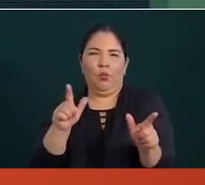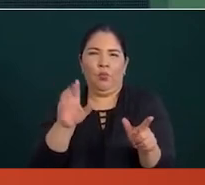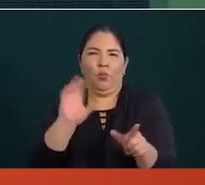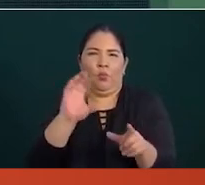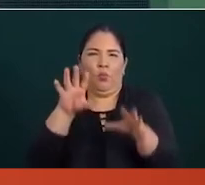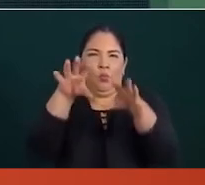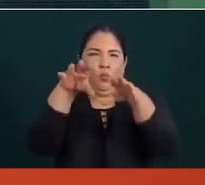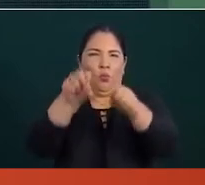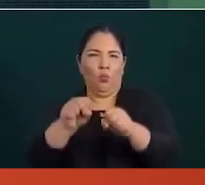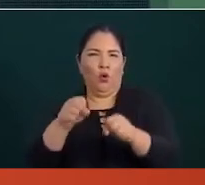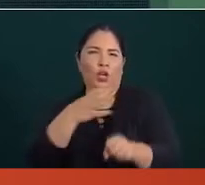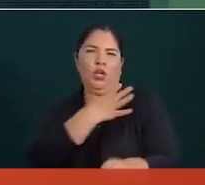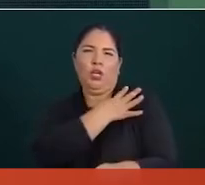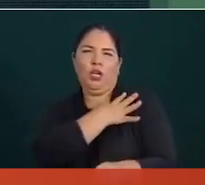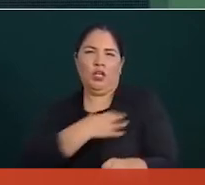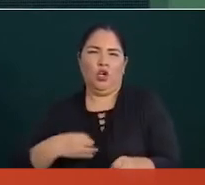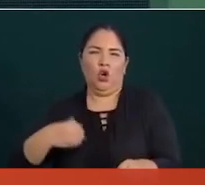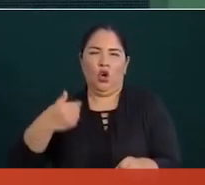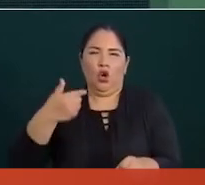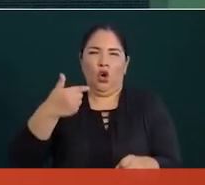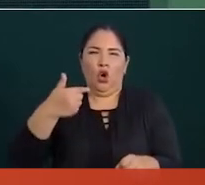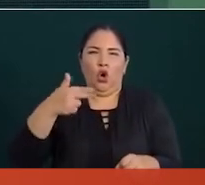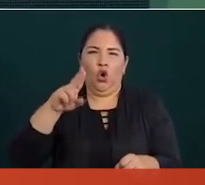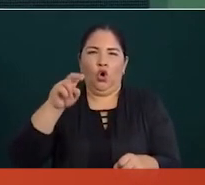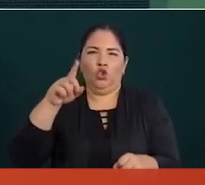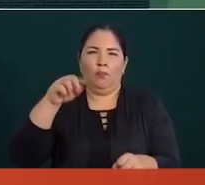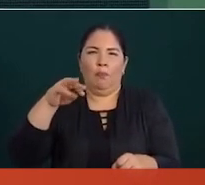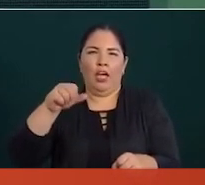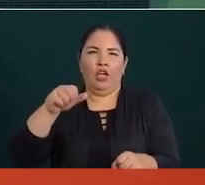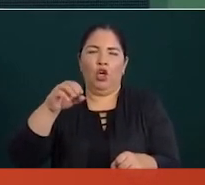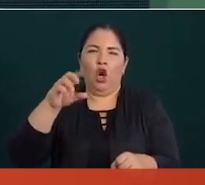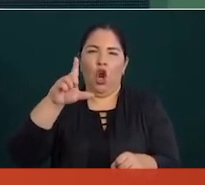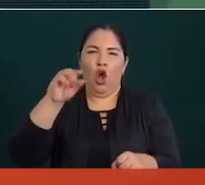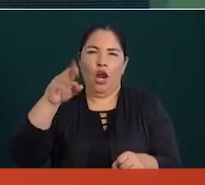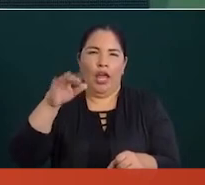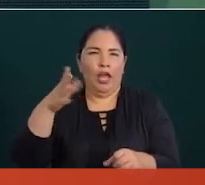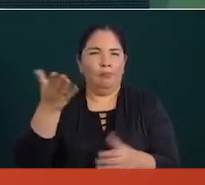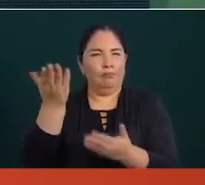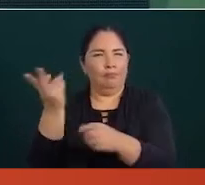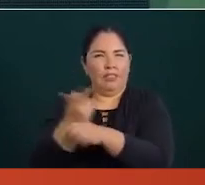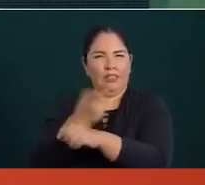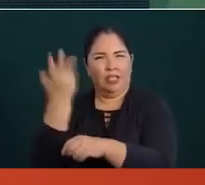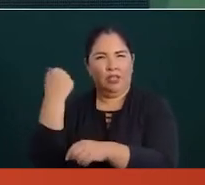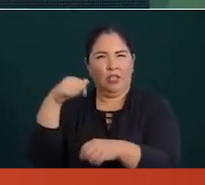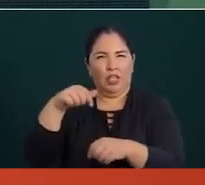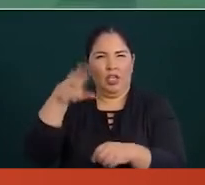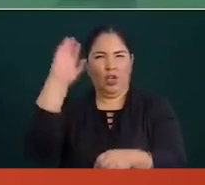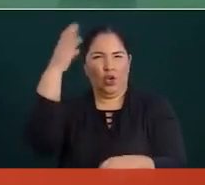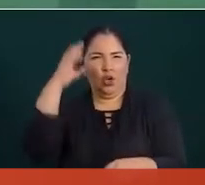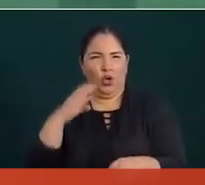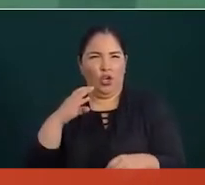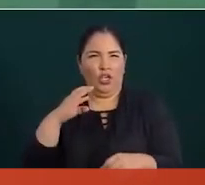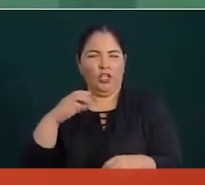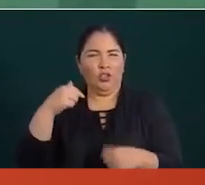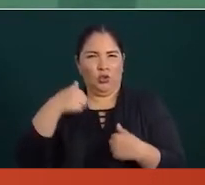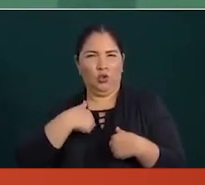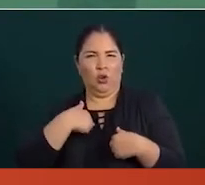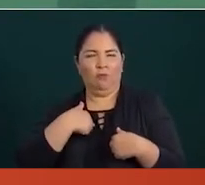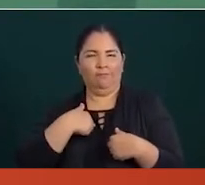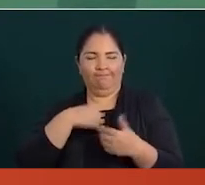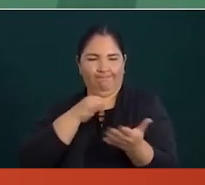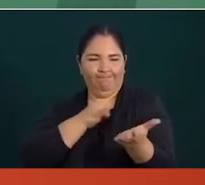al hijo de Guzmán Loera aquí en Culiacán yo tomé la decisión